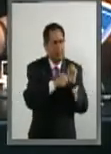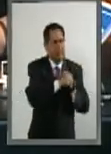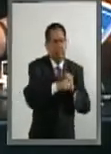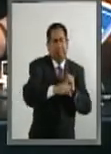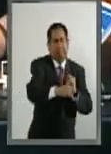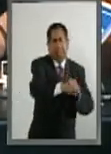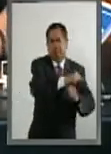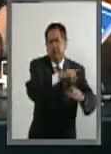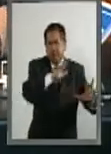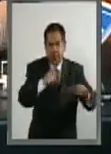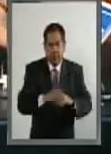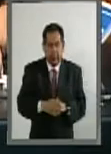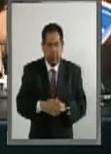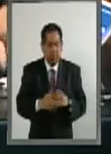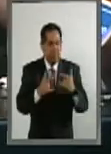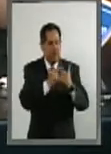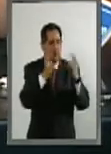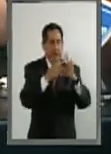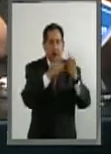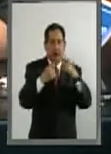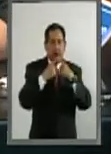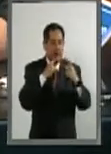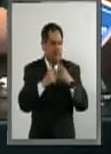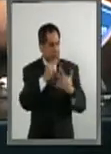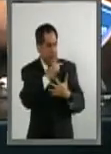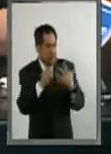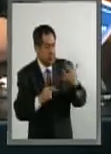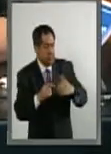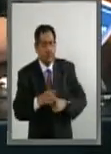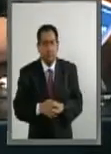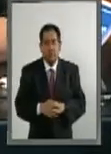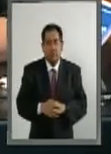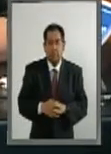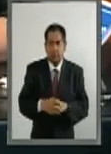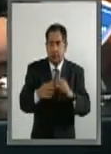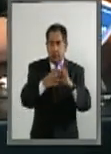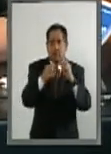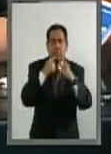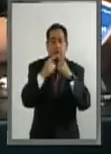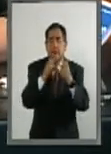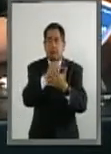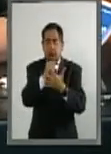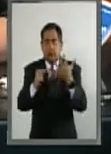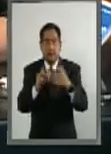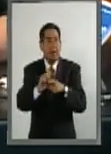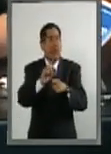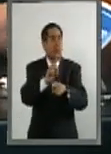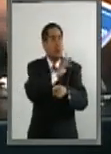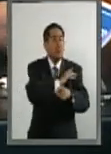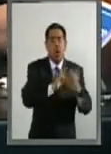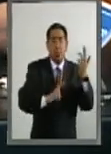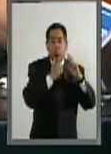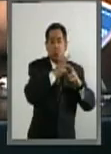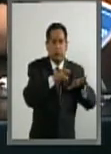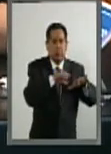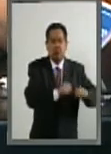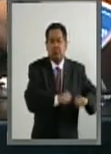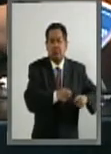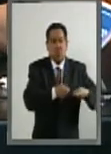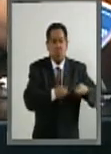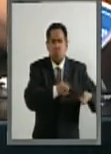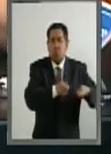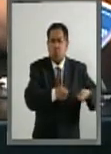Y según el historiador Luis Astorga, había nacido desde la Revolución. Y había estado sometida,